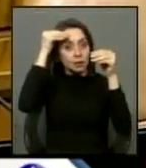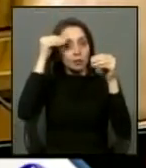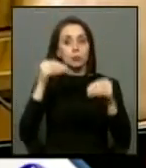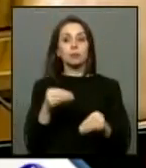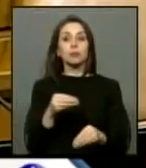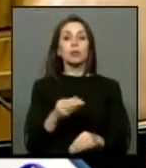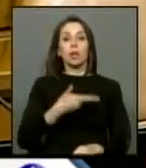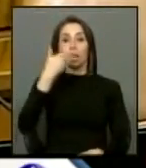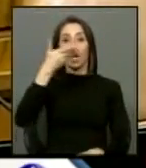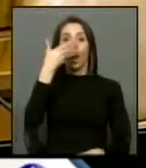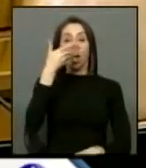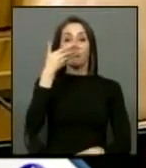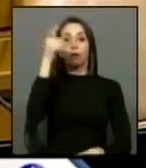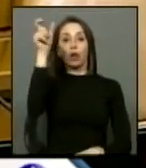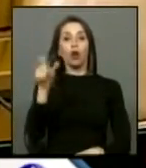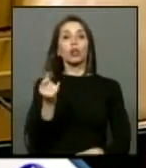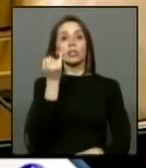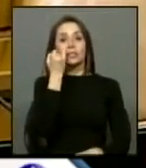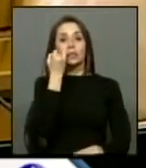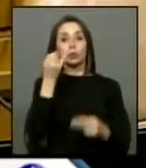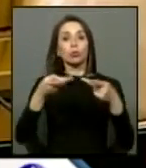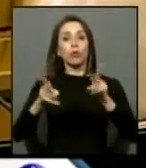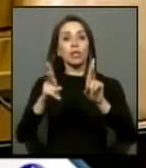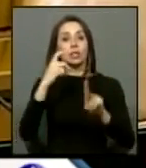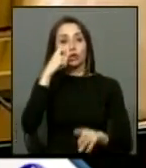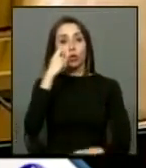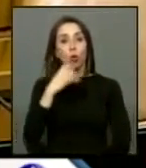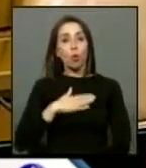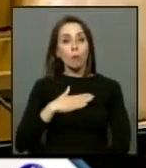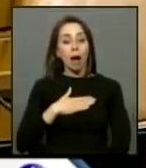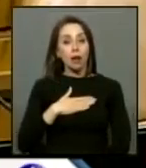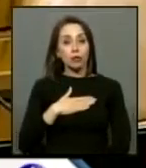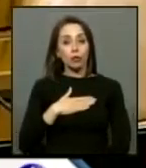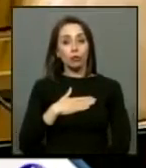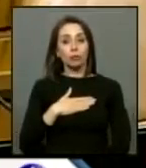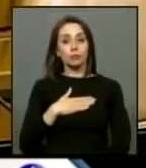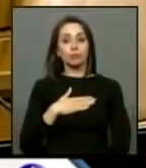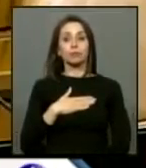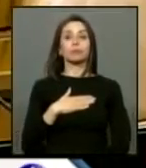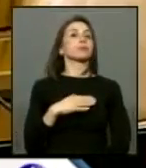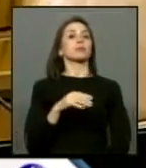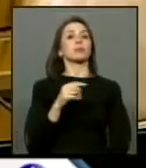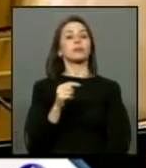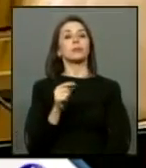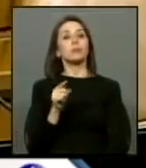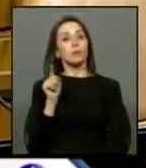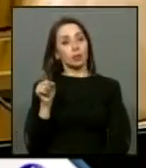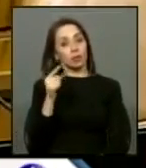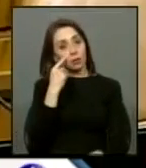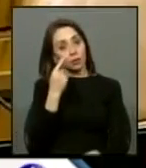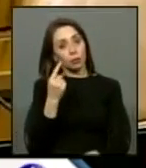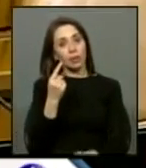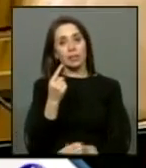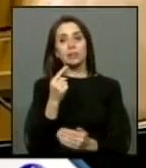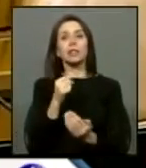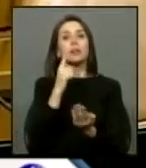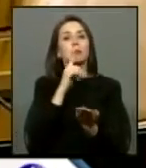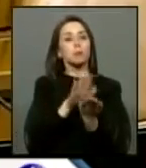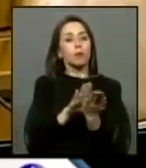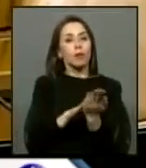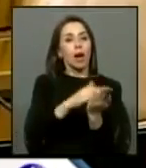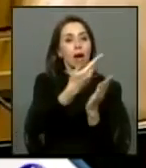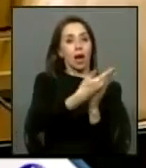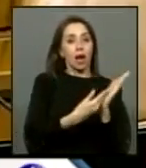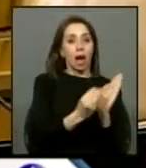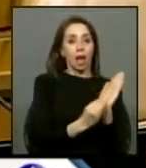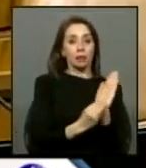la exposición del instituto de derechos humanos donde deja claro y lo pudimos comprobar revisando los antecedentes